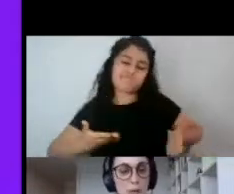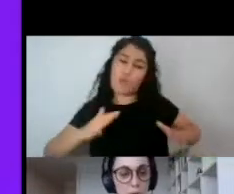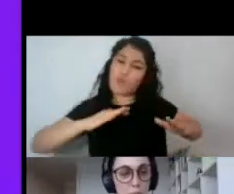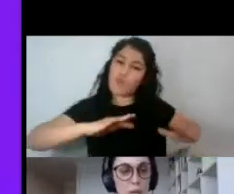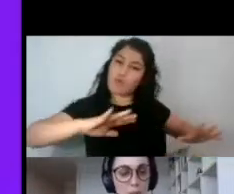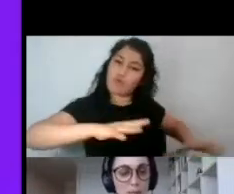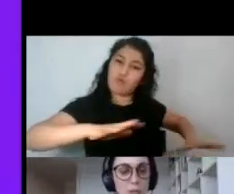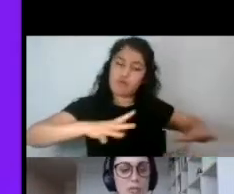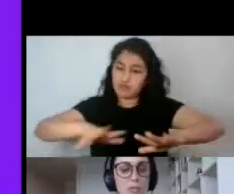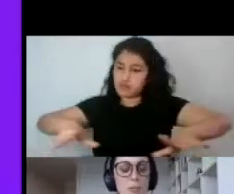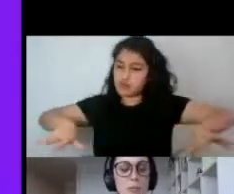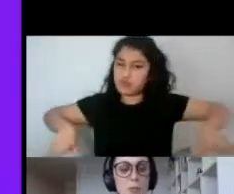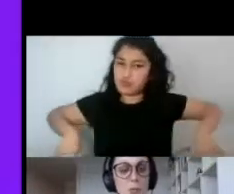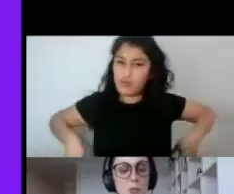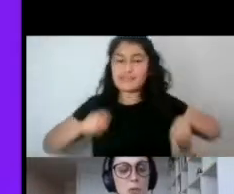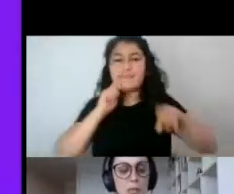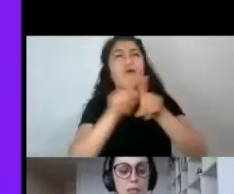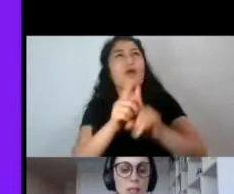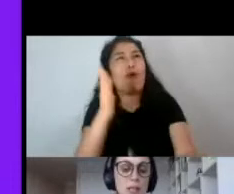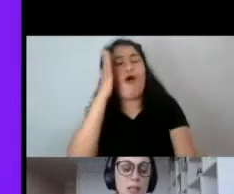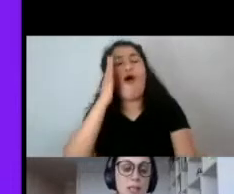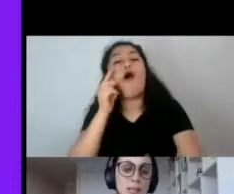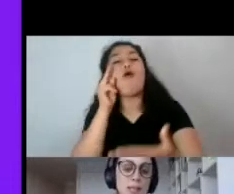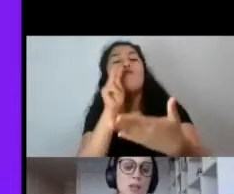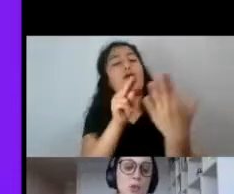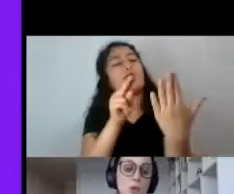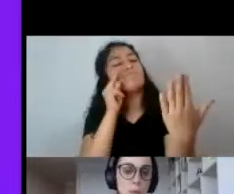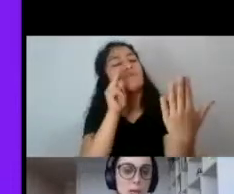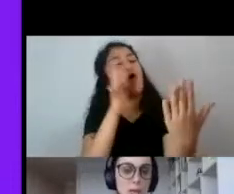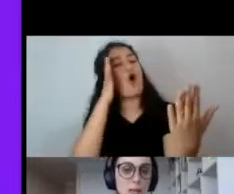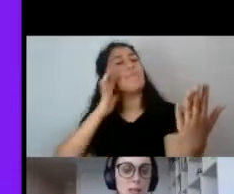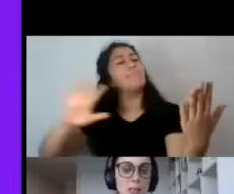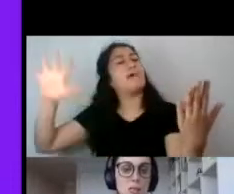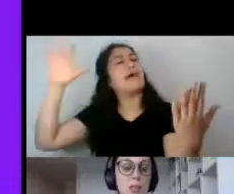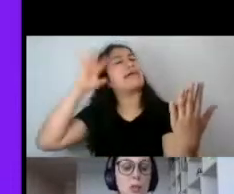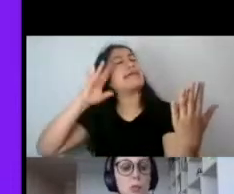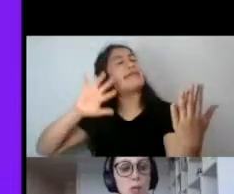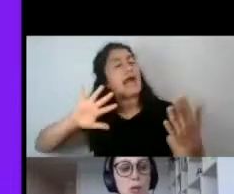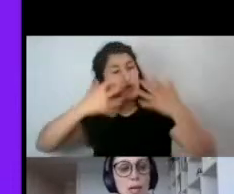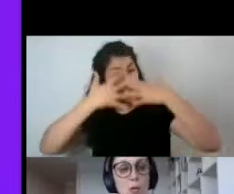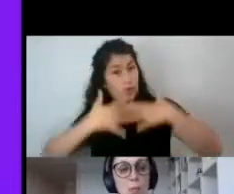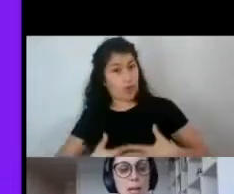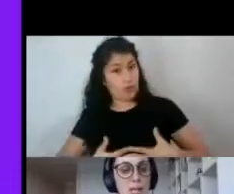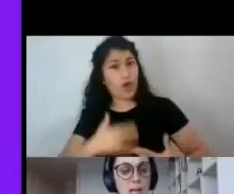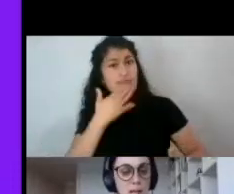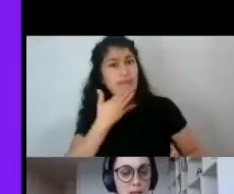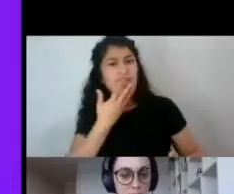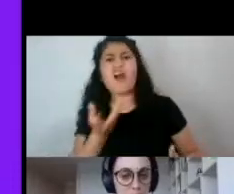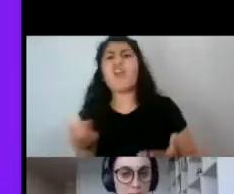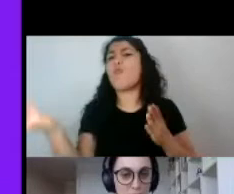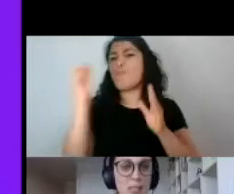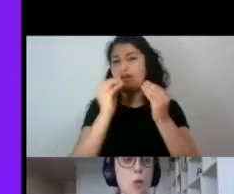un imaginario que se está formando no solo desde lo corporal, sino que incluso en lo que acompaña